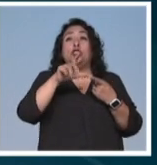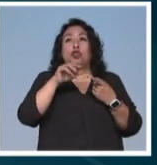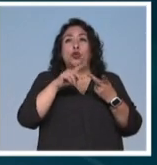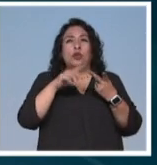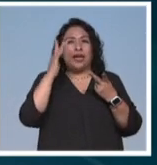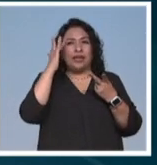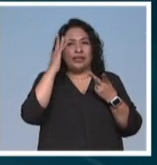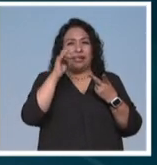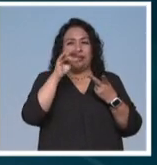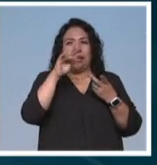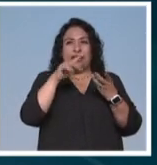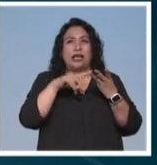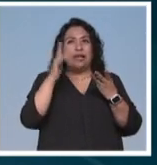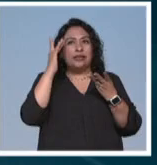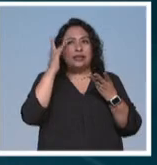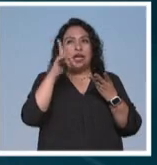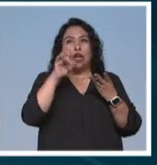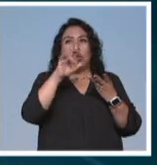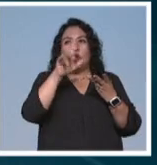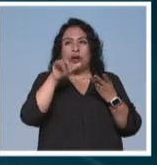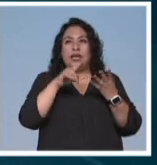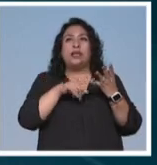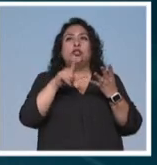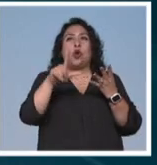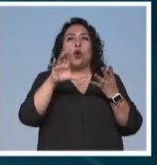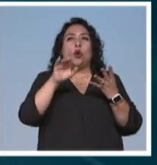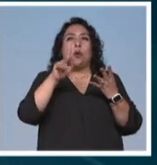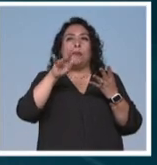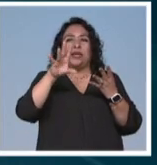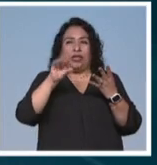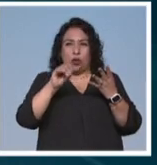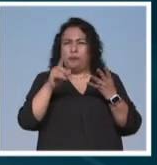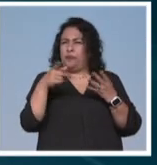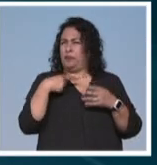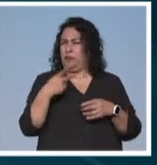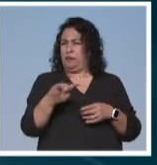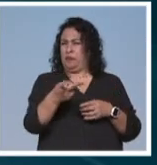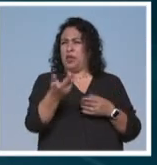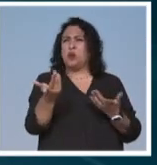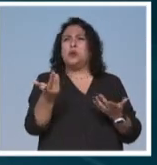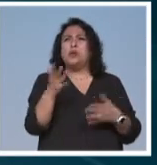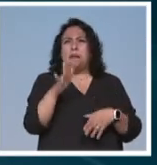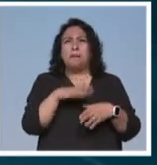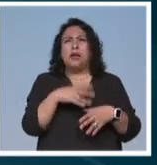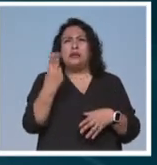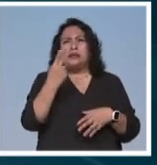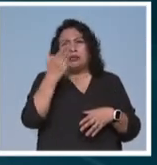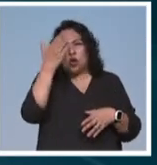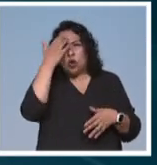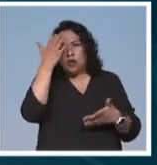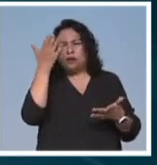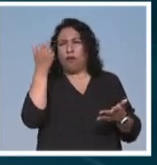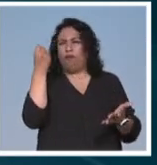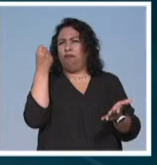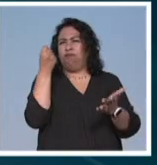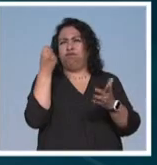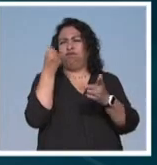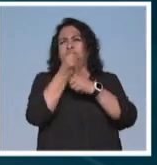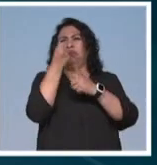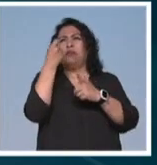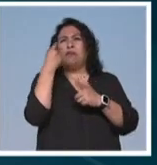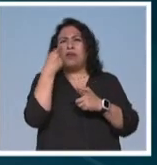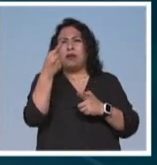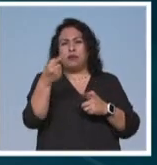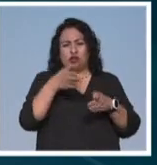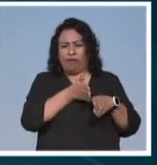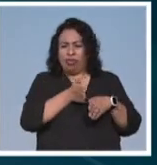de Santa Catarina, la de San Lorenzo-Tezonco y la de Copilco. La pregunta es, ¿qué más se necesita conocer y qué impacto tiene la presencia de